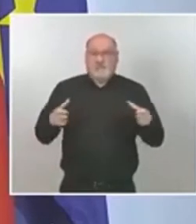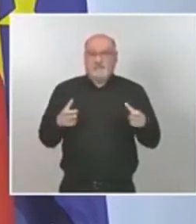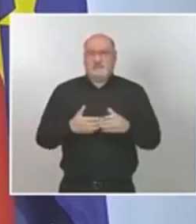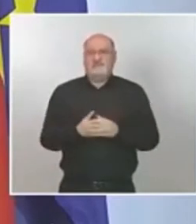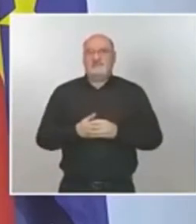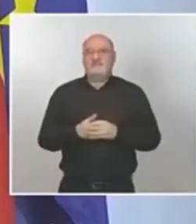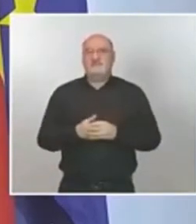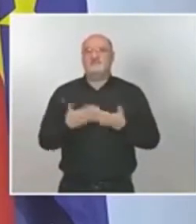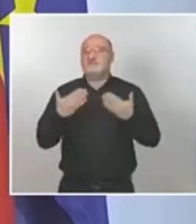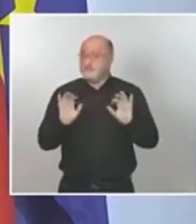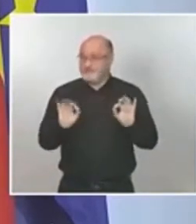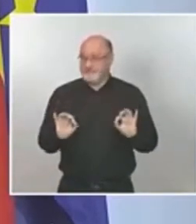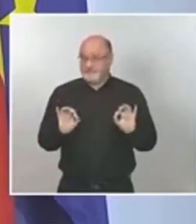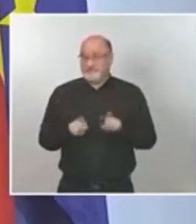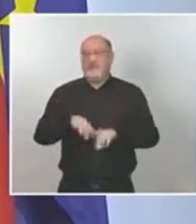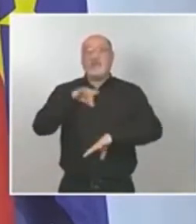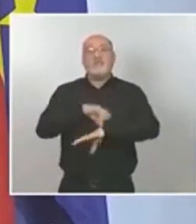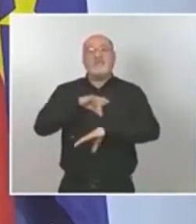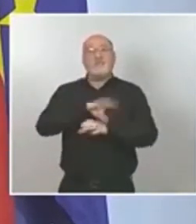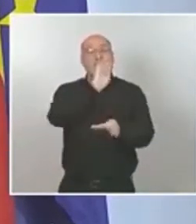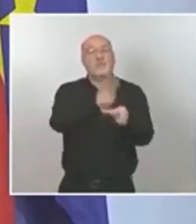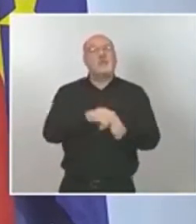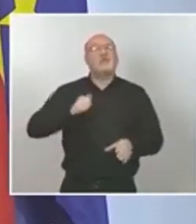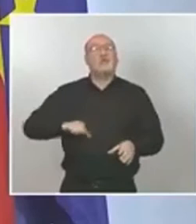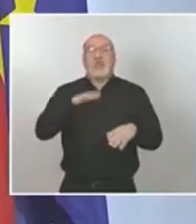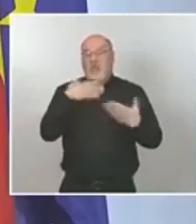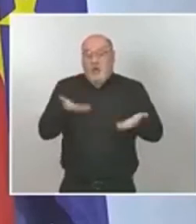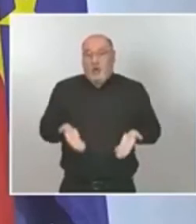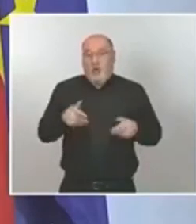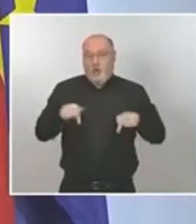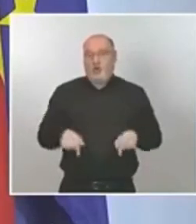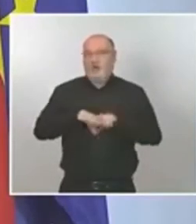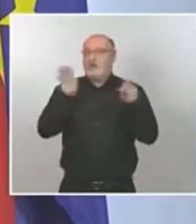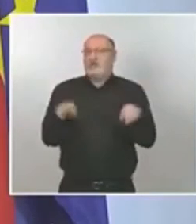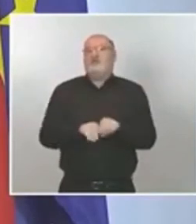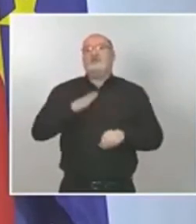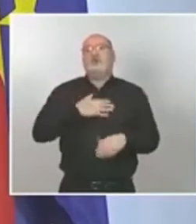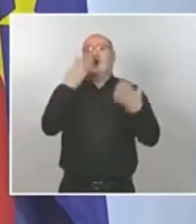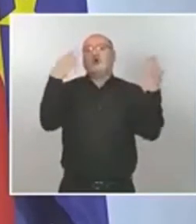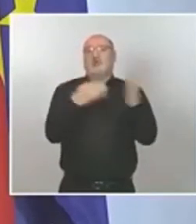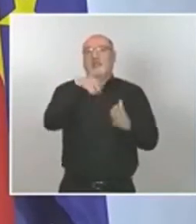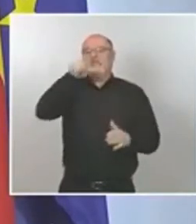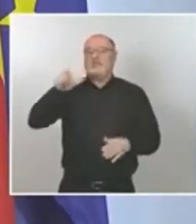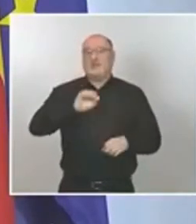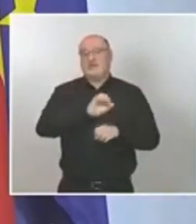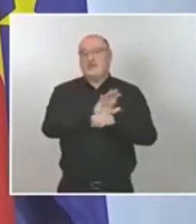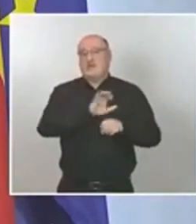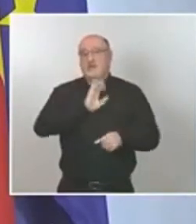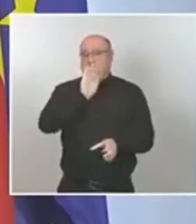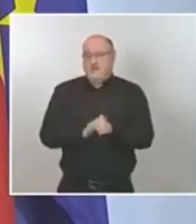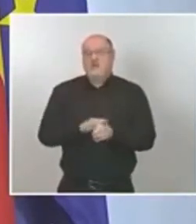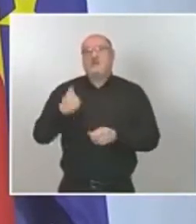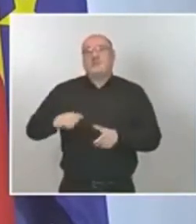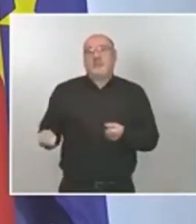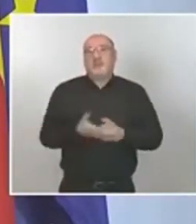los pacientes hospitalizados que tenemos en el día de hoy que son alrededor de 8.000 suponen un 2% más de los que teníamos el